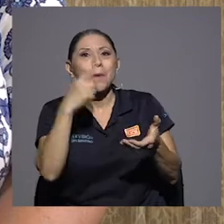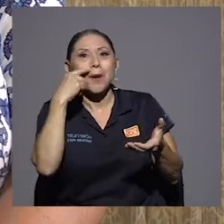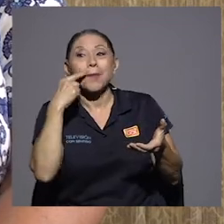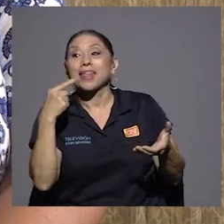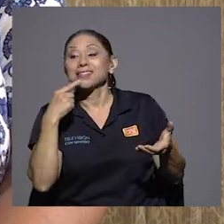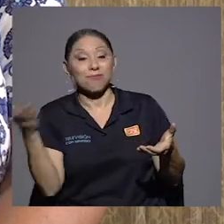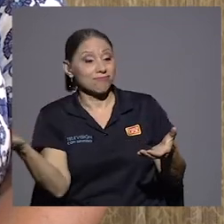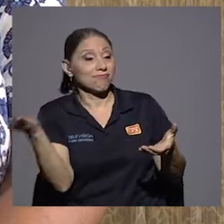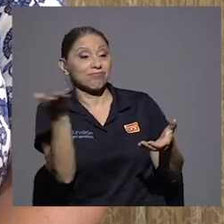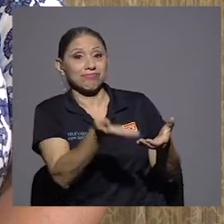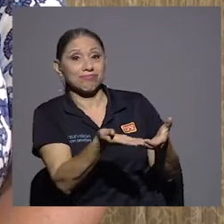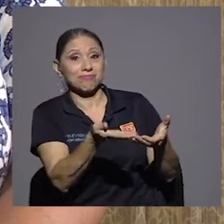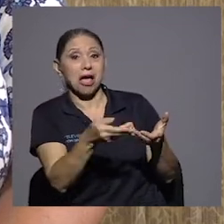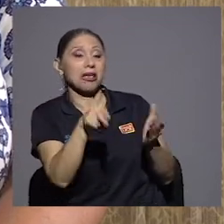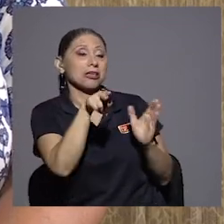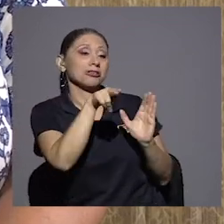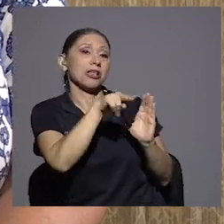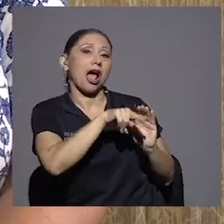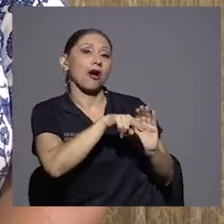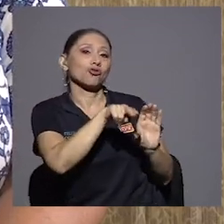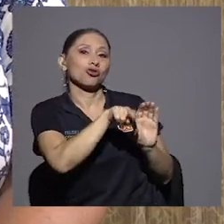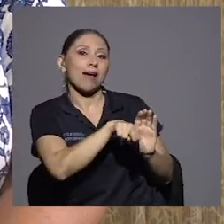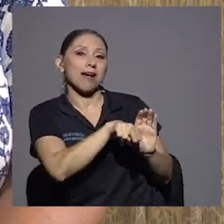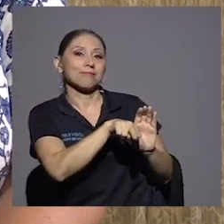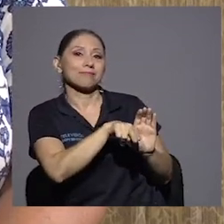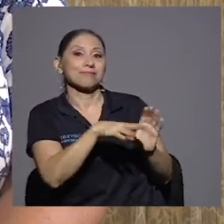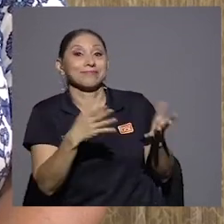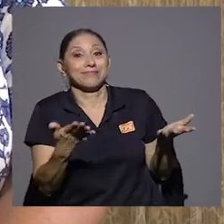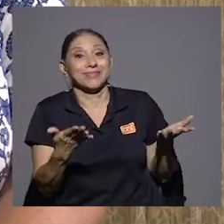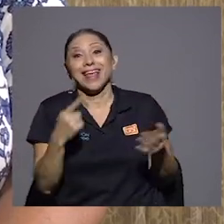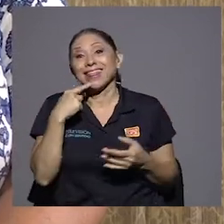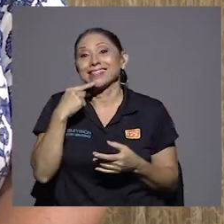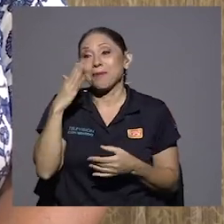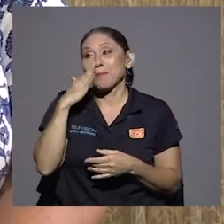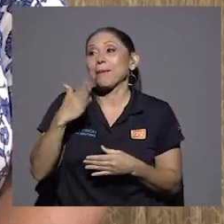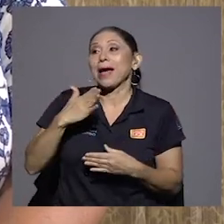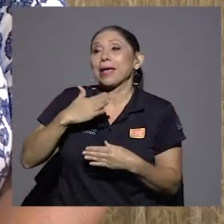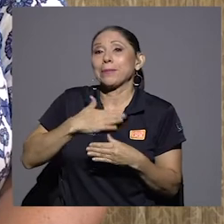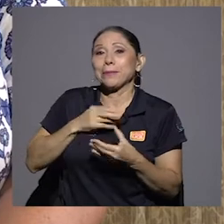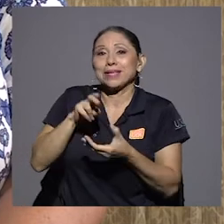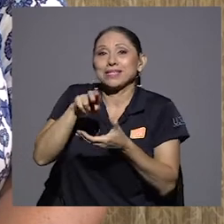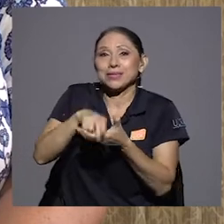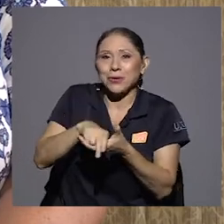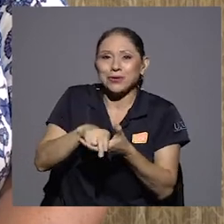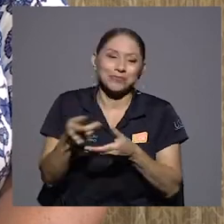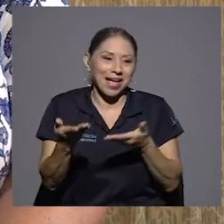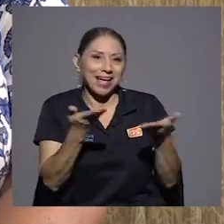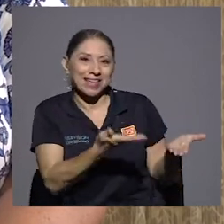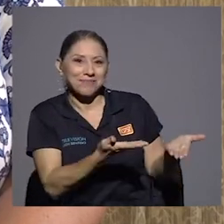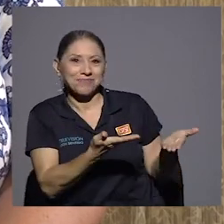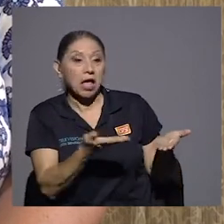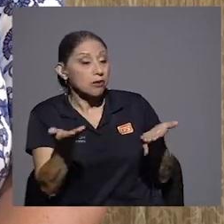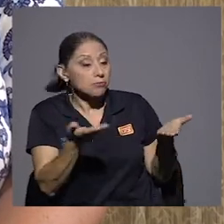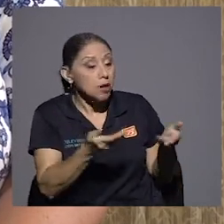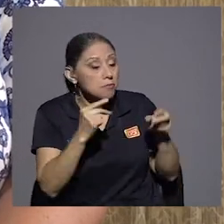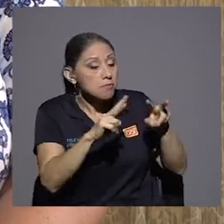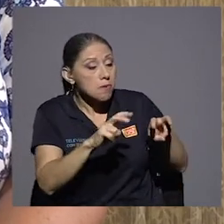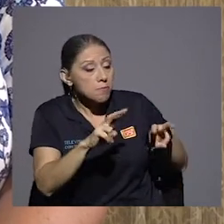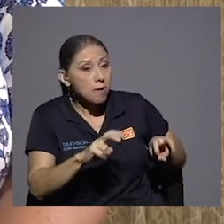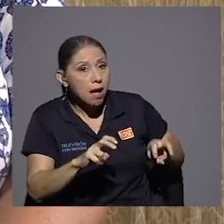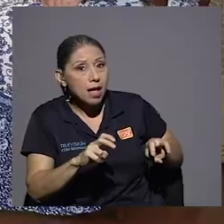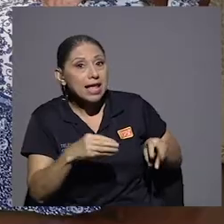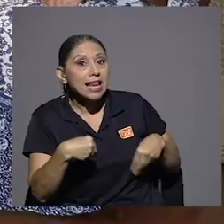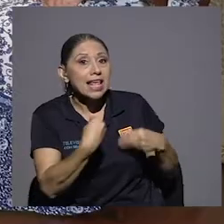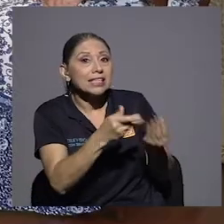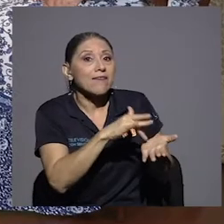sillón, ahí los acostaba y los revisaba, los atendía y les daba la medicina y si no la plata para la medicina.